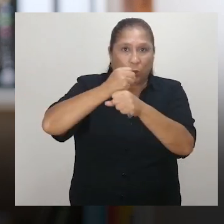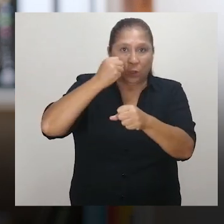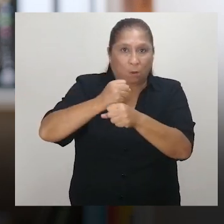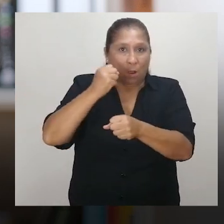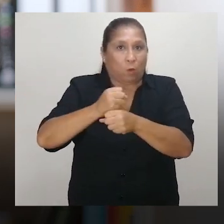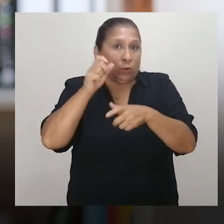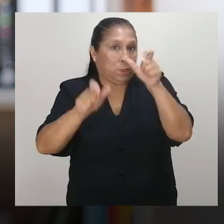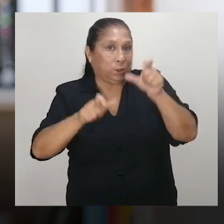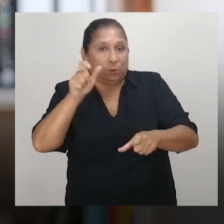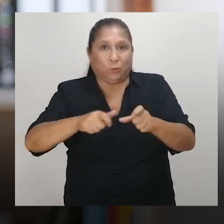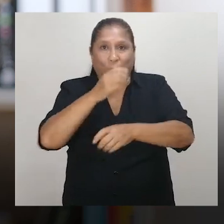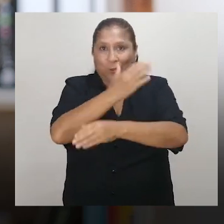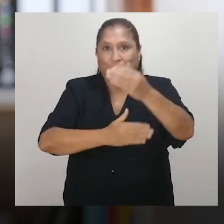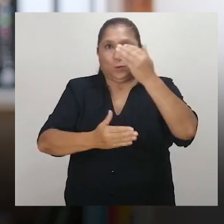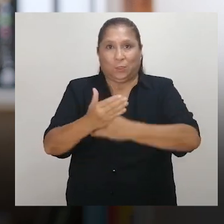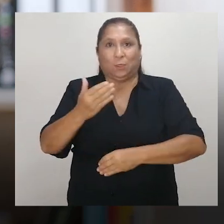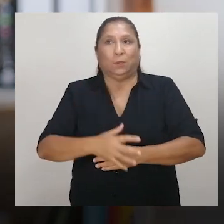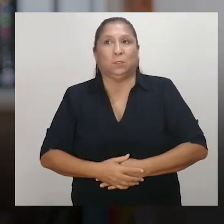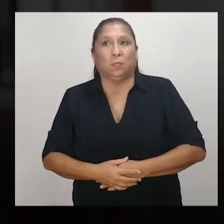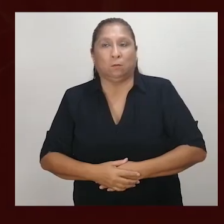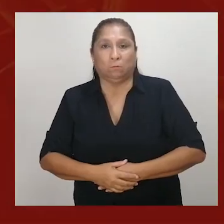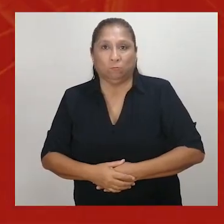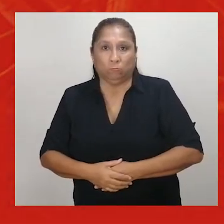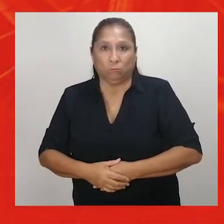al trabajo de las personas con discapacidad.